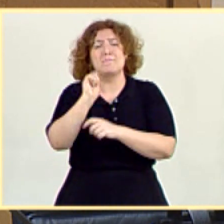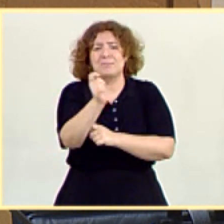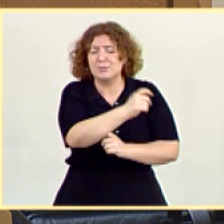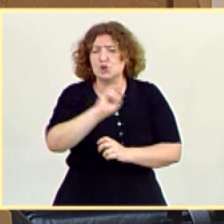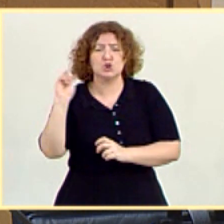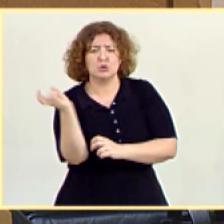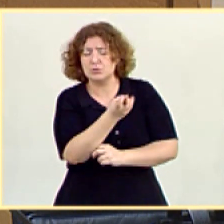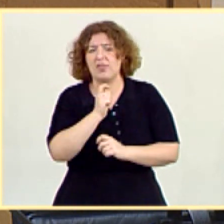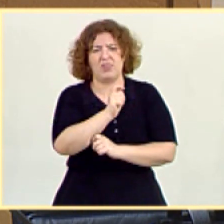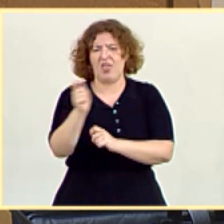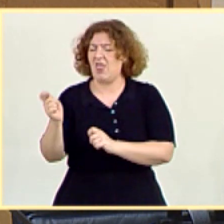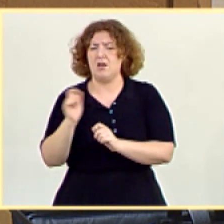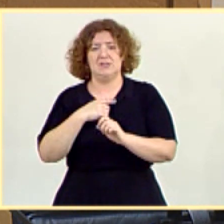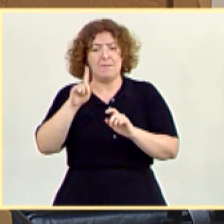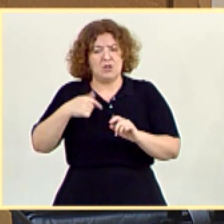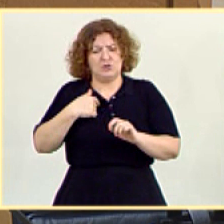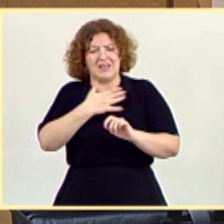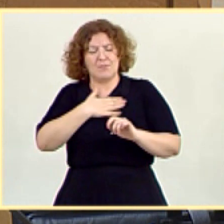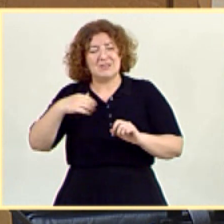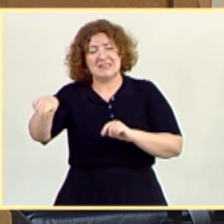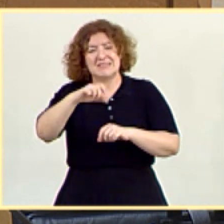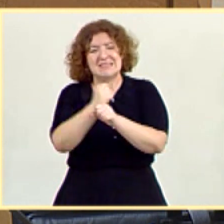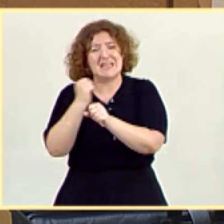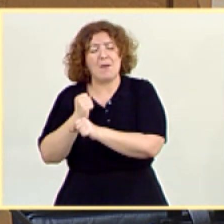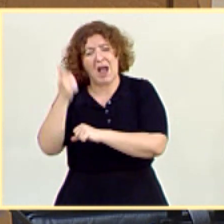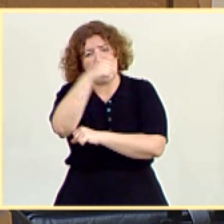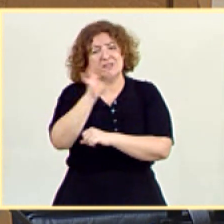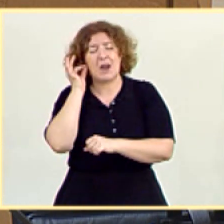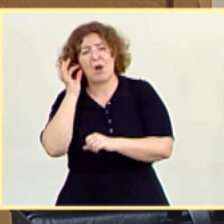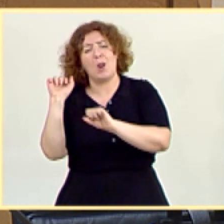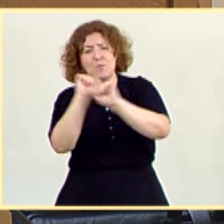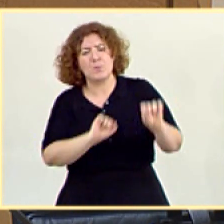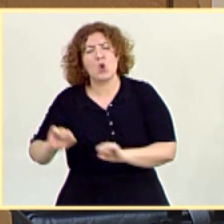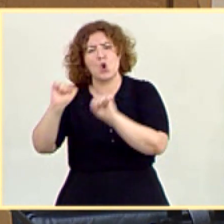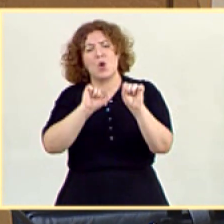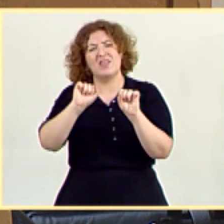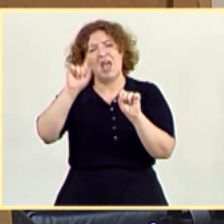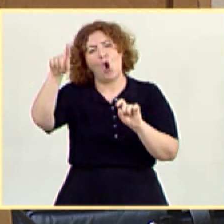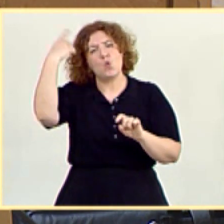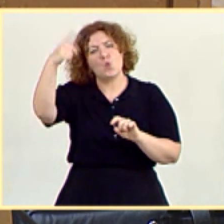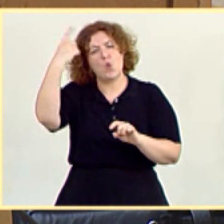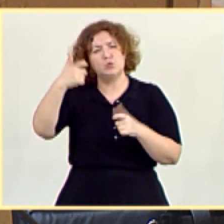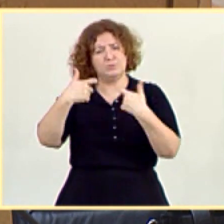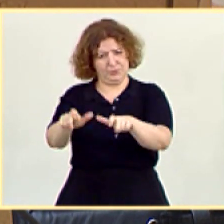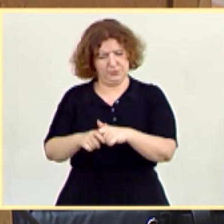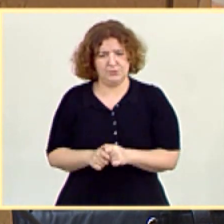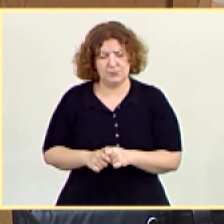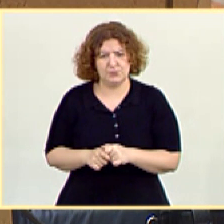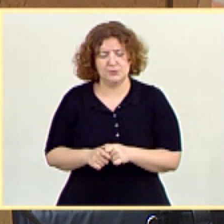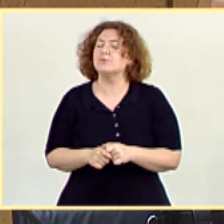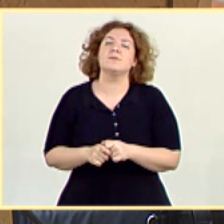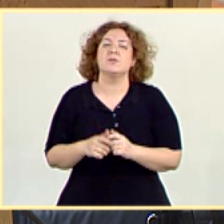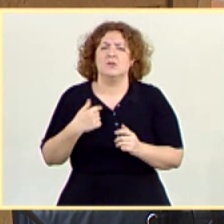hecho también una protección para los trabajadores y las trabajadoras de la cultura. Soy consciente que